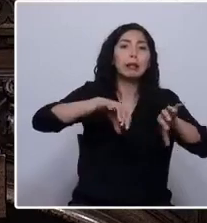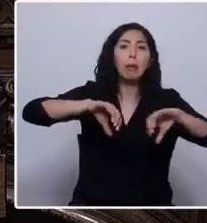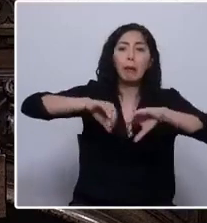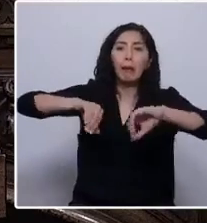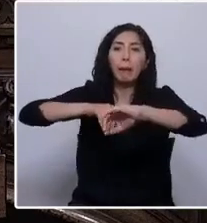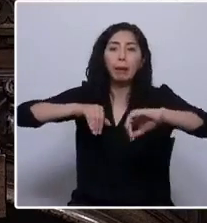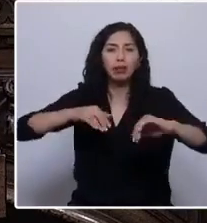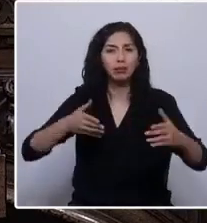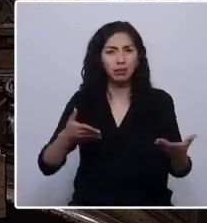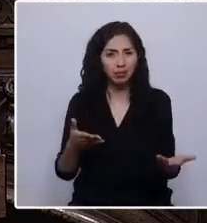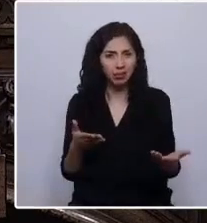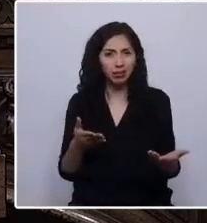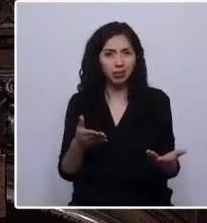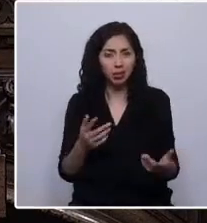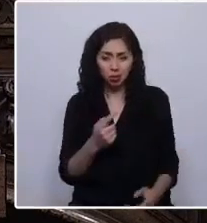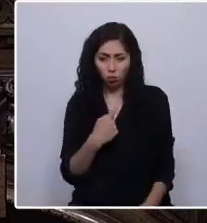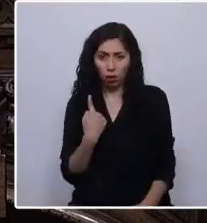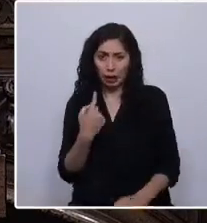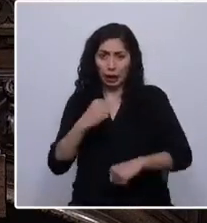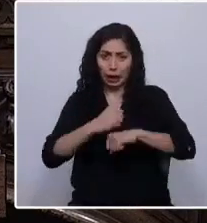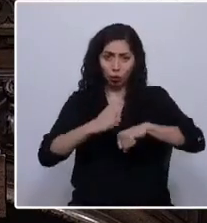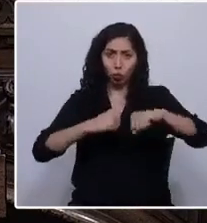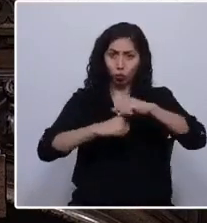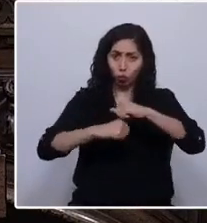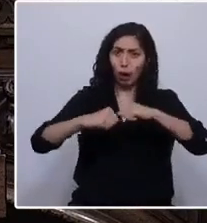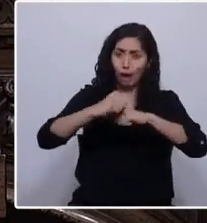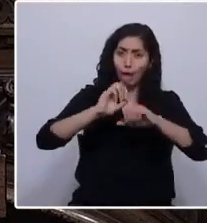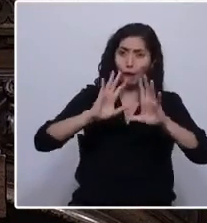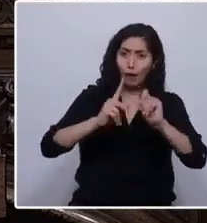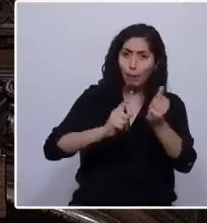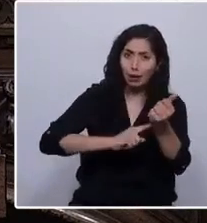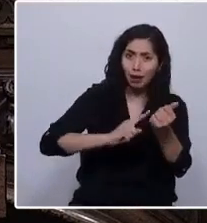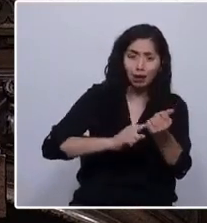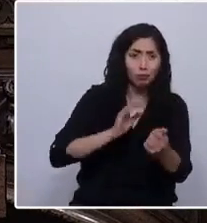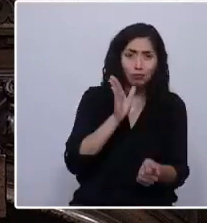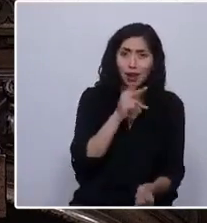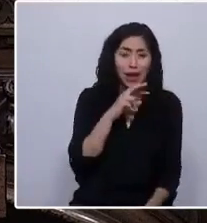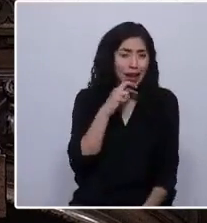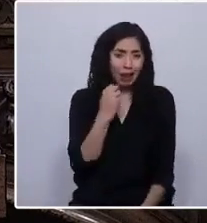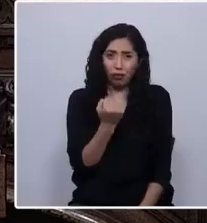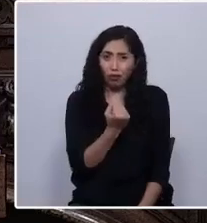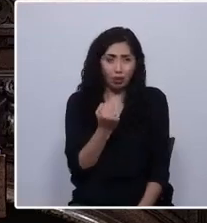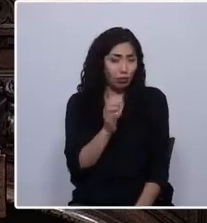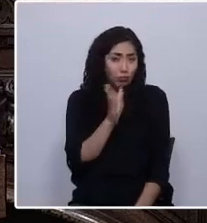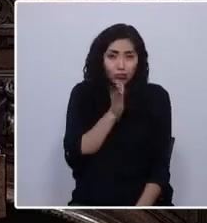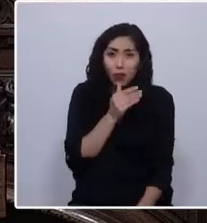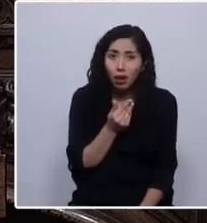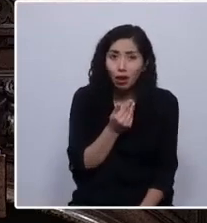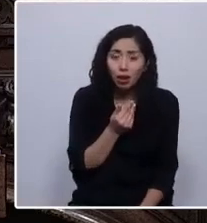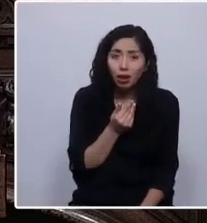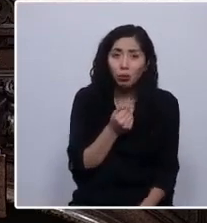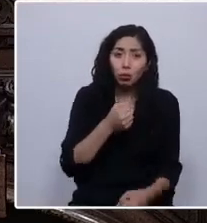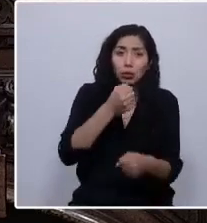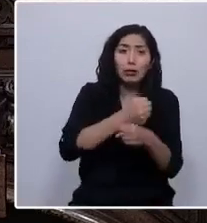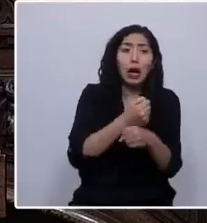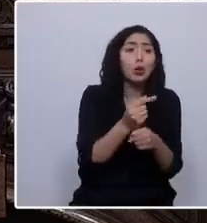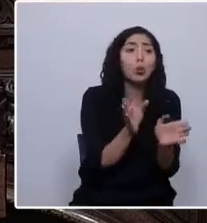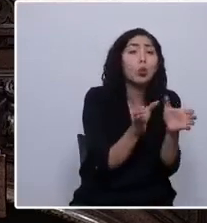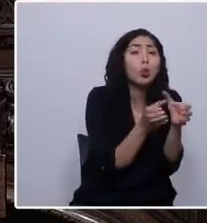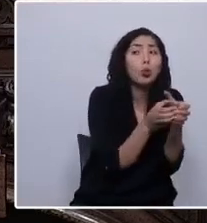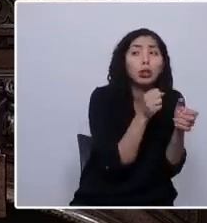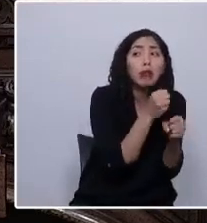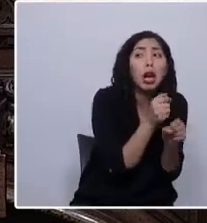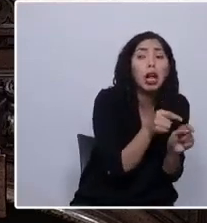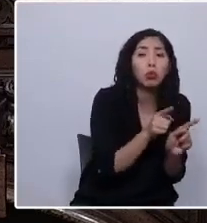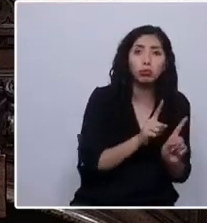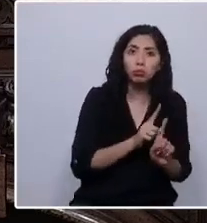cuando nuestra estructura familiar no contempla el egoísmo ni trabajar para unos pocos. Nuestra